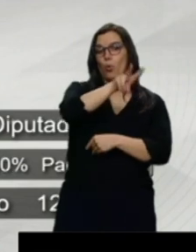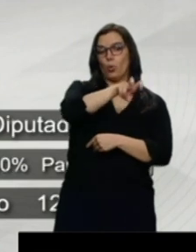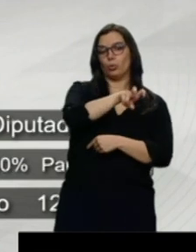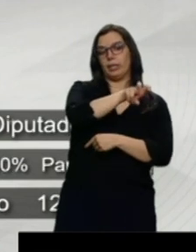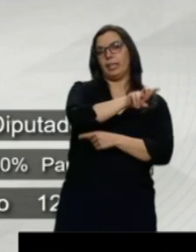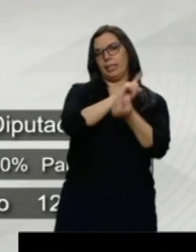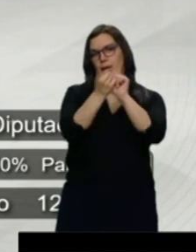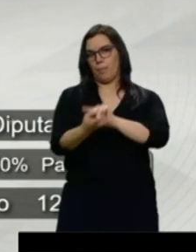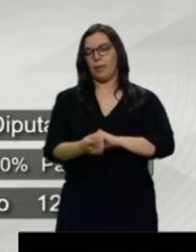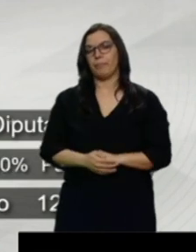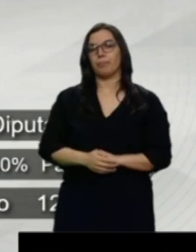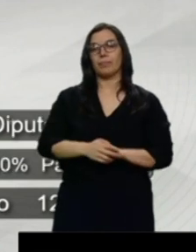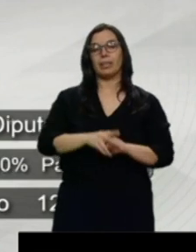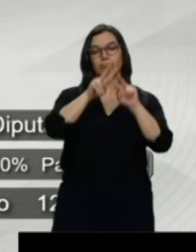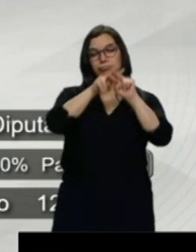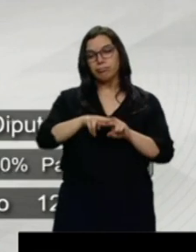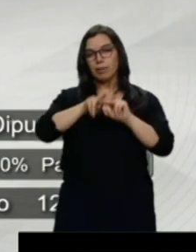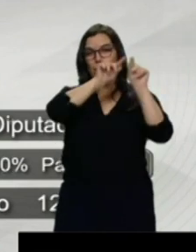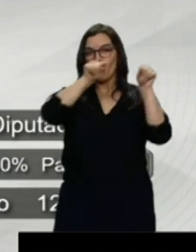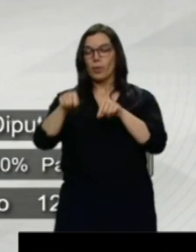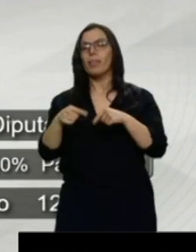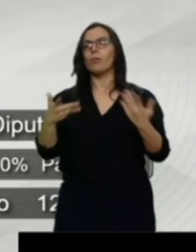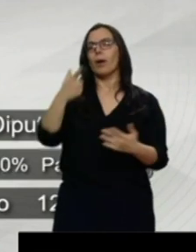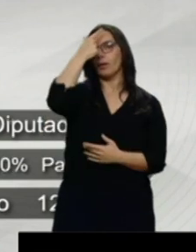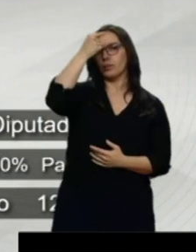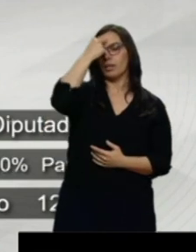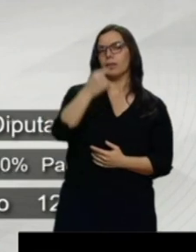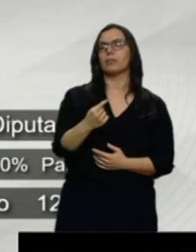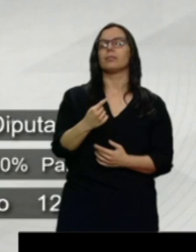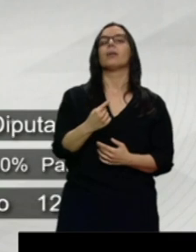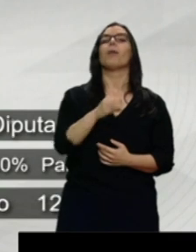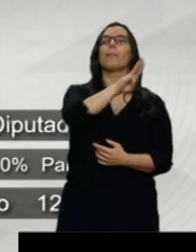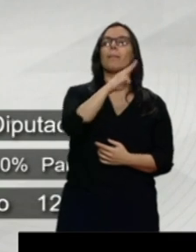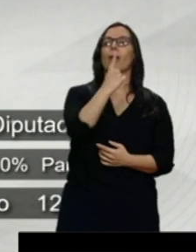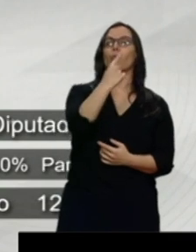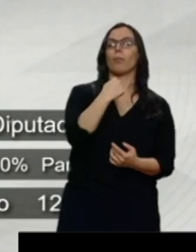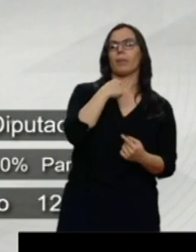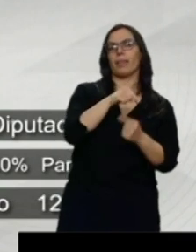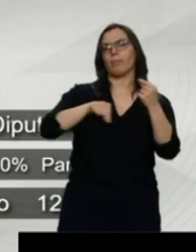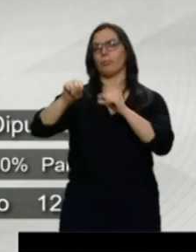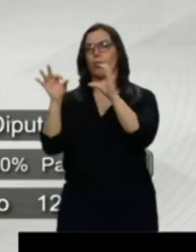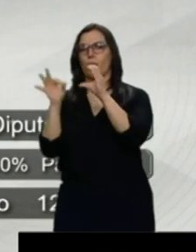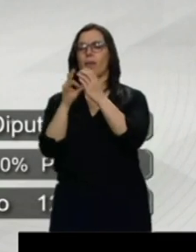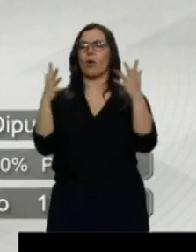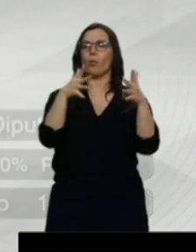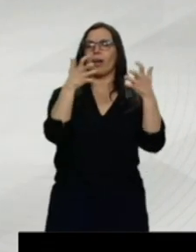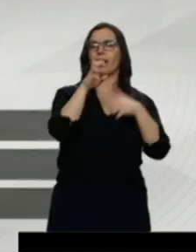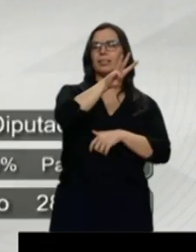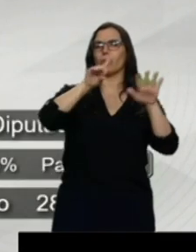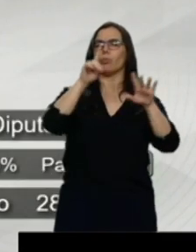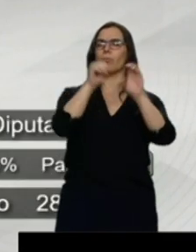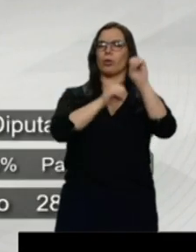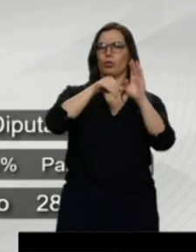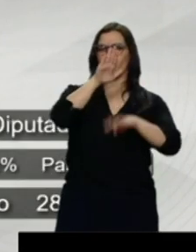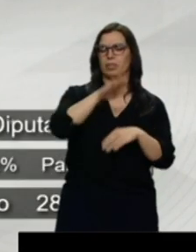provincias arroja más titulares. En Ávila el PP cede un escaño a Ciudadanos, aunque gana las elecciones con más del 31% de los votos. El